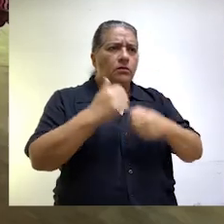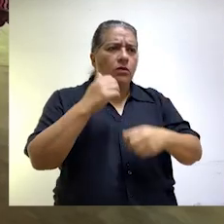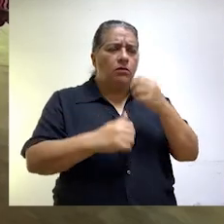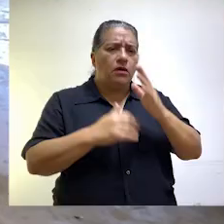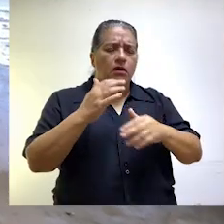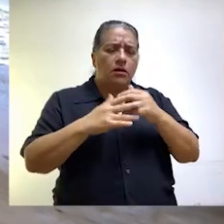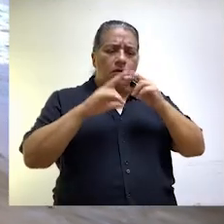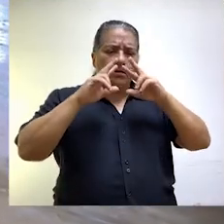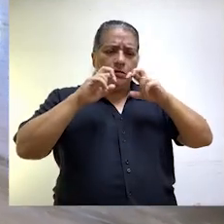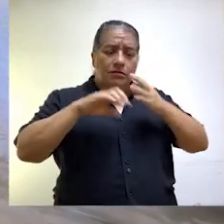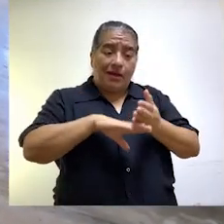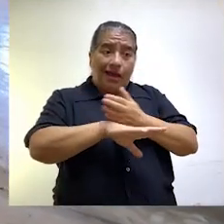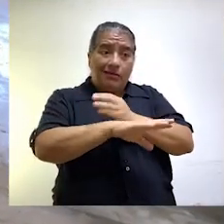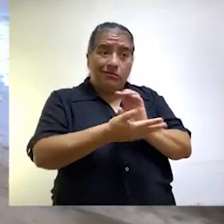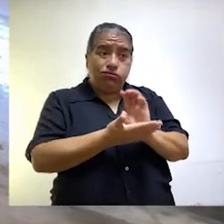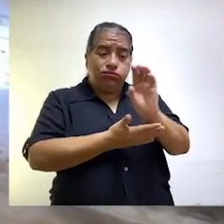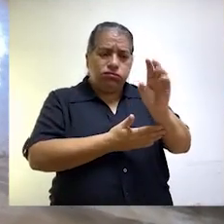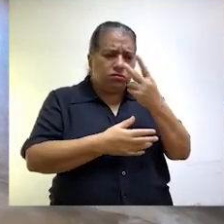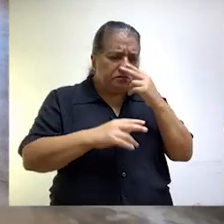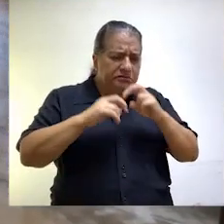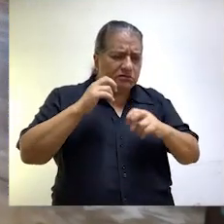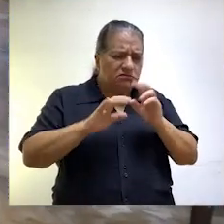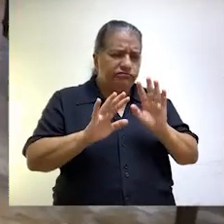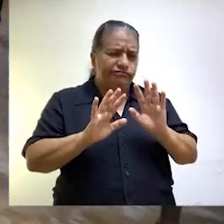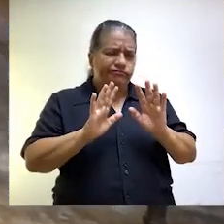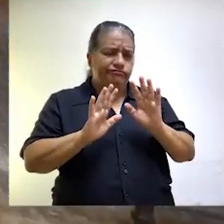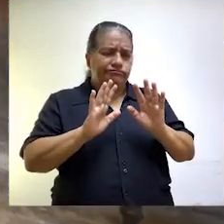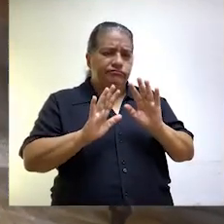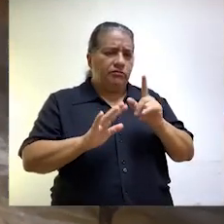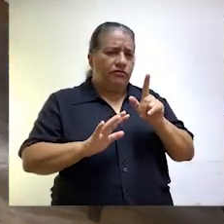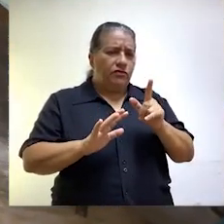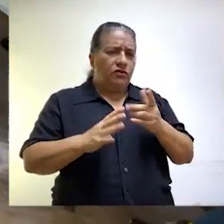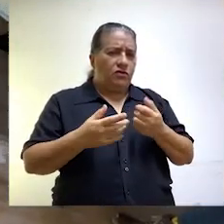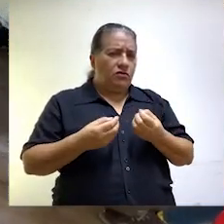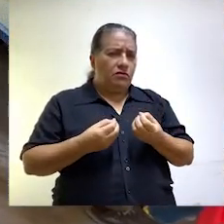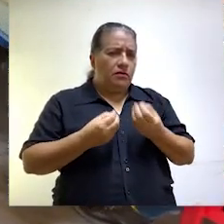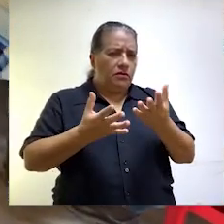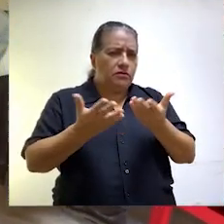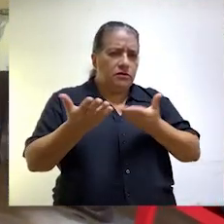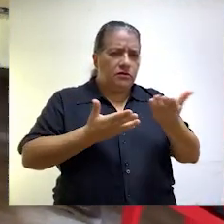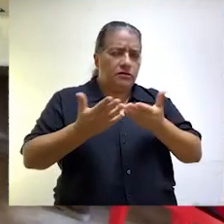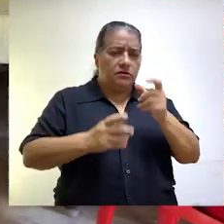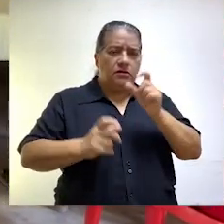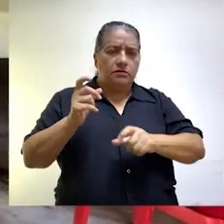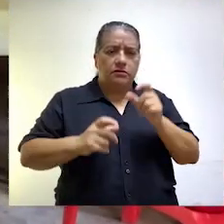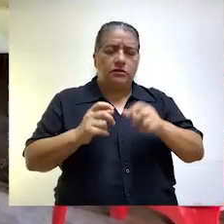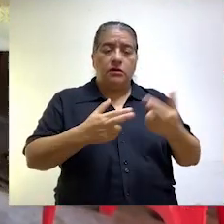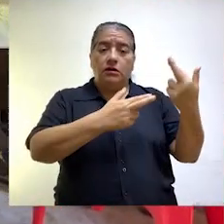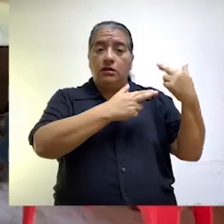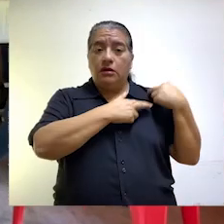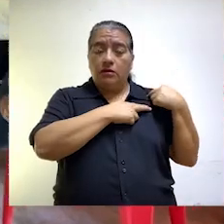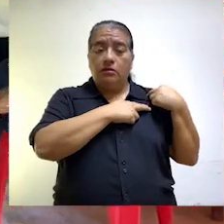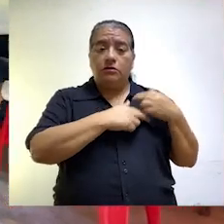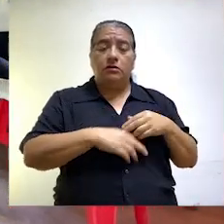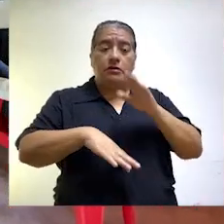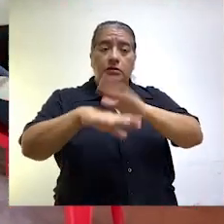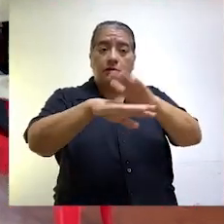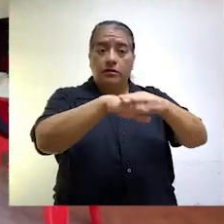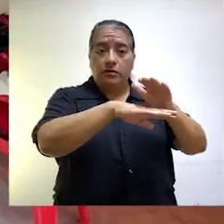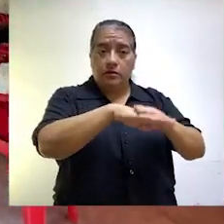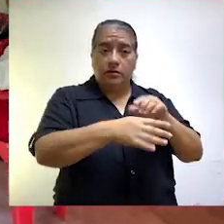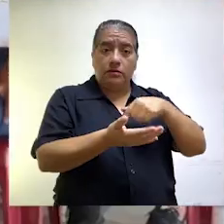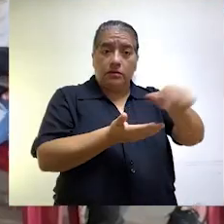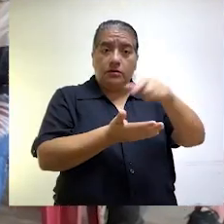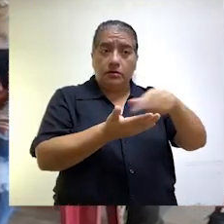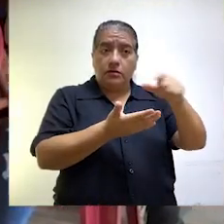deficiencias en los estudios de preinversión que no garantiza la atención a la población. Los gestores responsables han sido